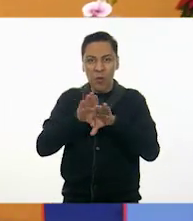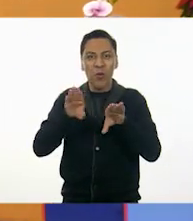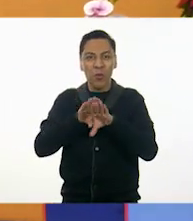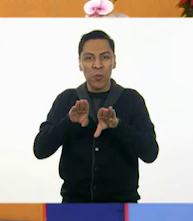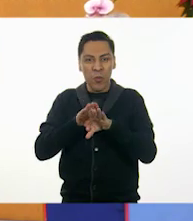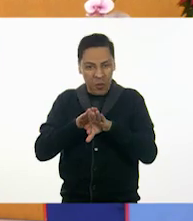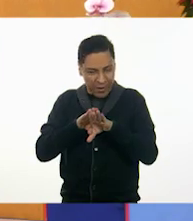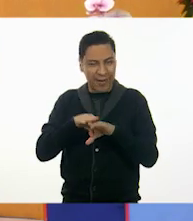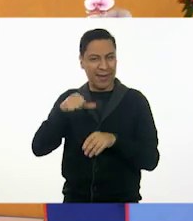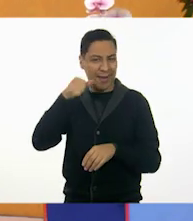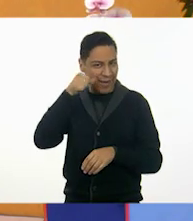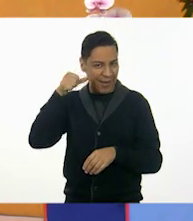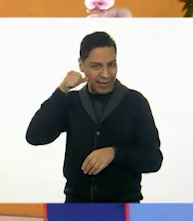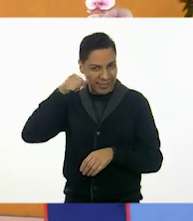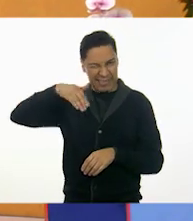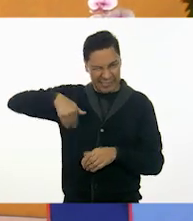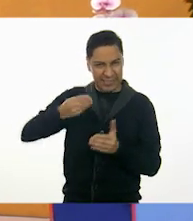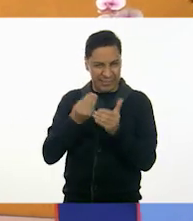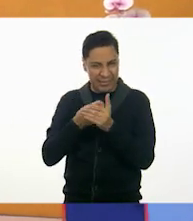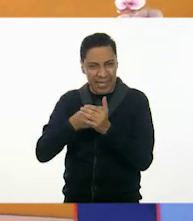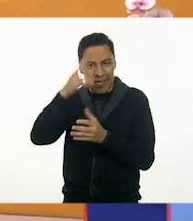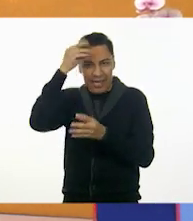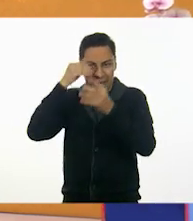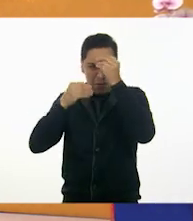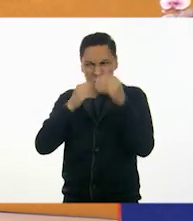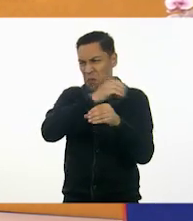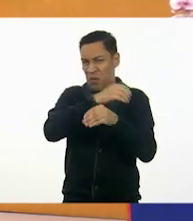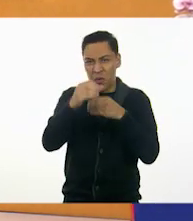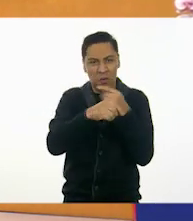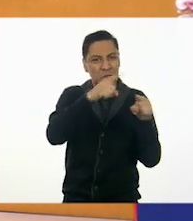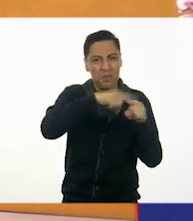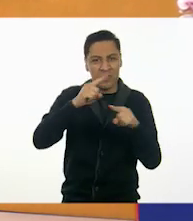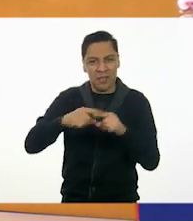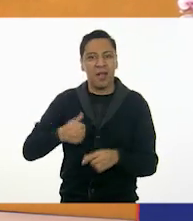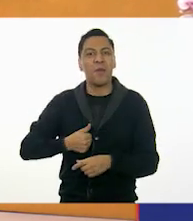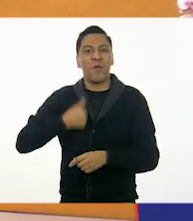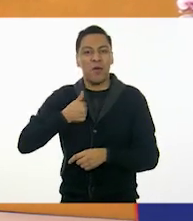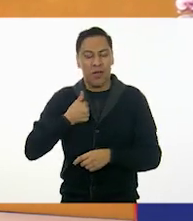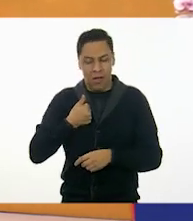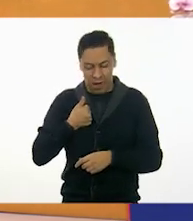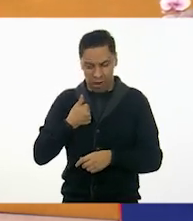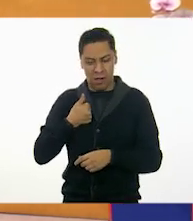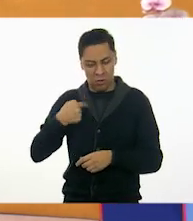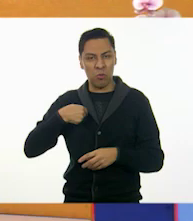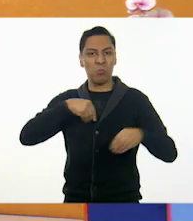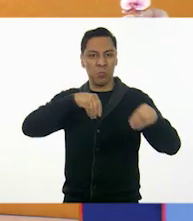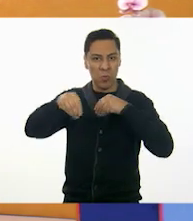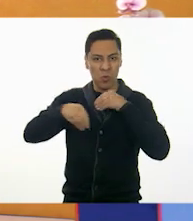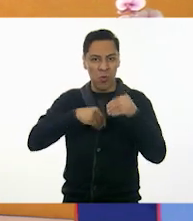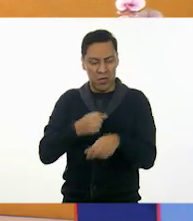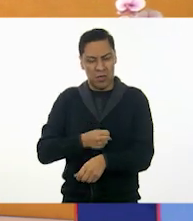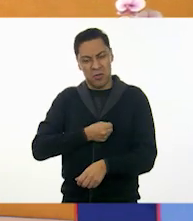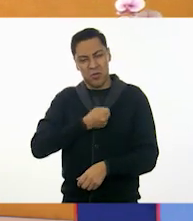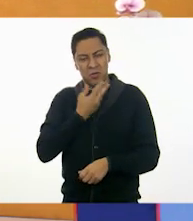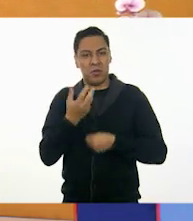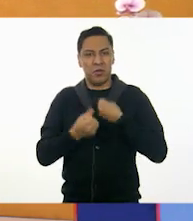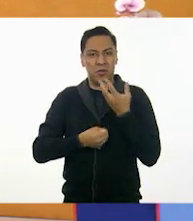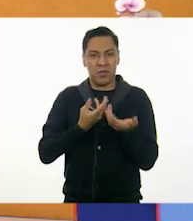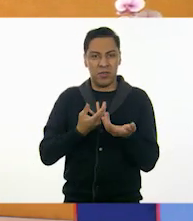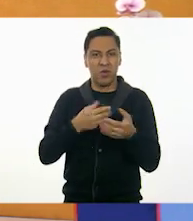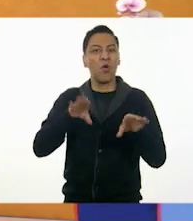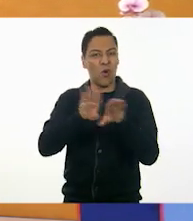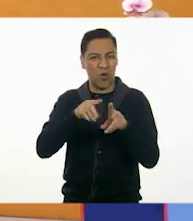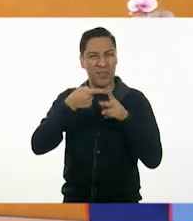ocupar cualquier cosa para poder divertirnos, para poder expresarnos? Y bueno, pues vamos a iniciar con las piñatas.